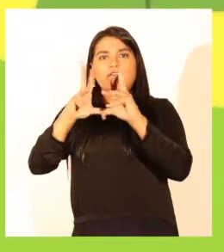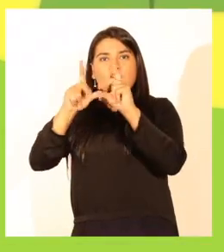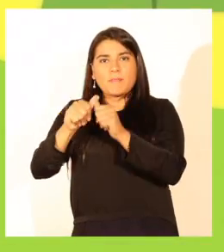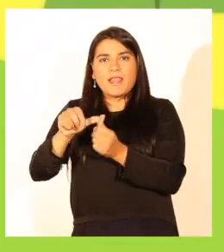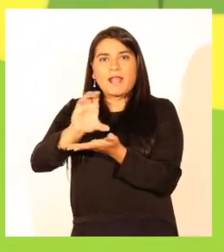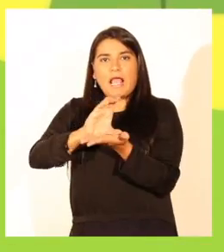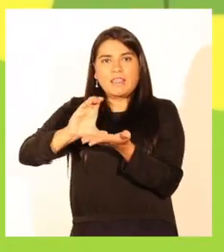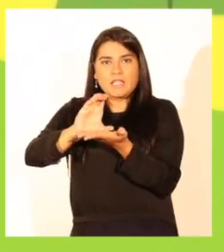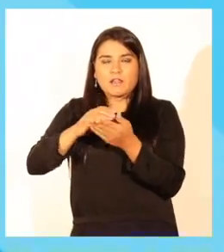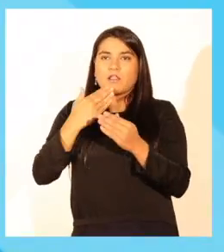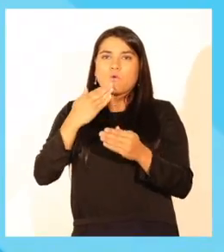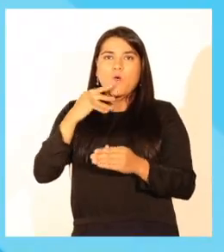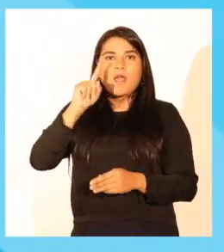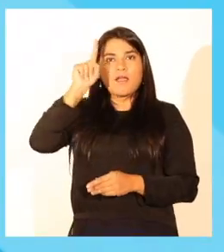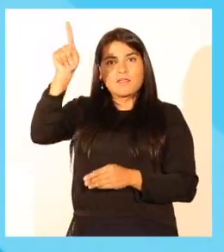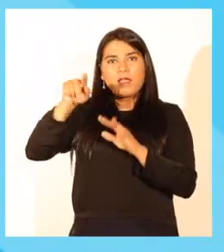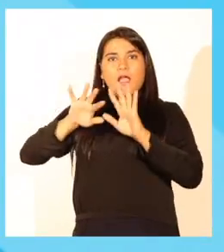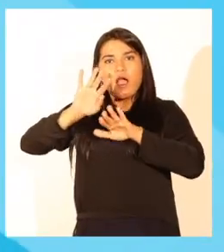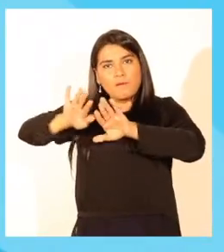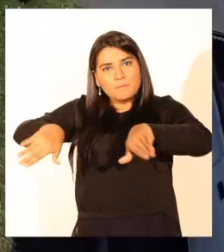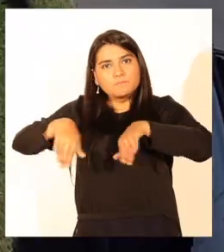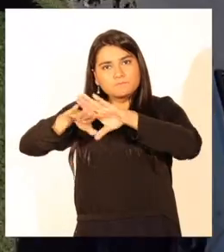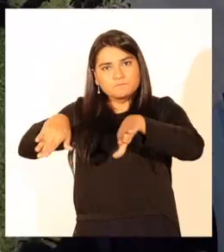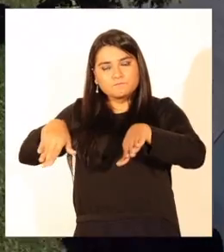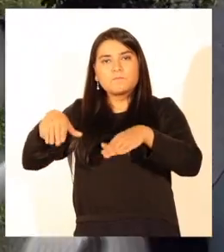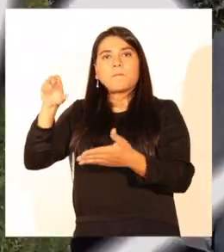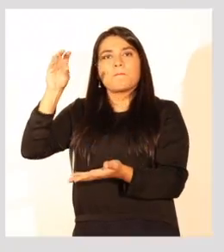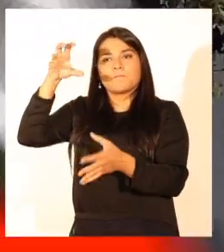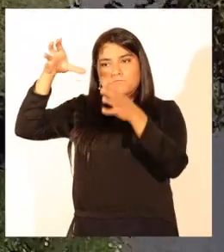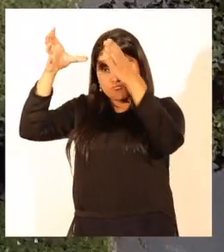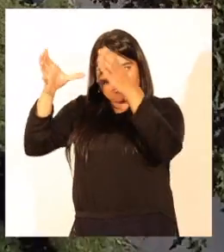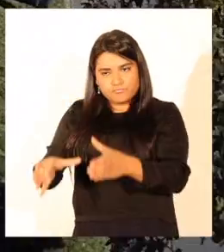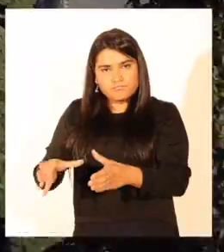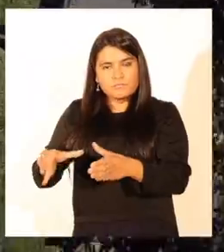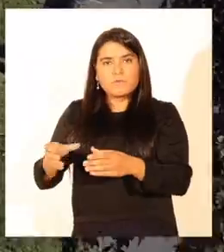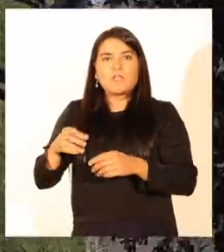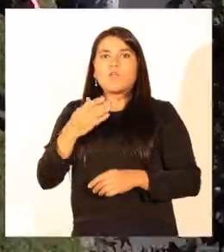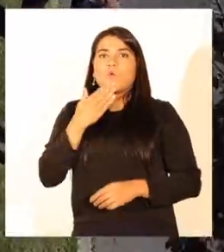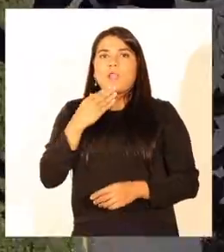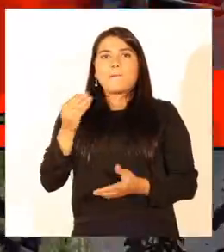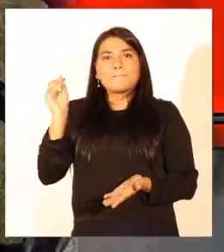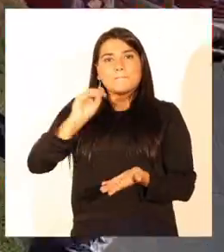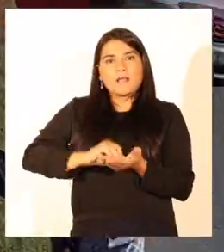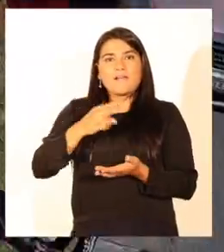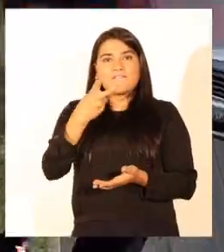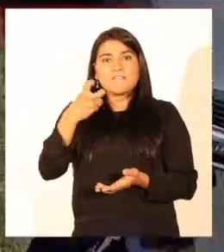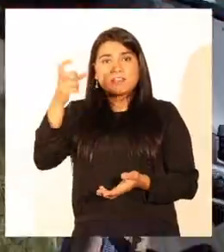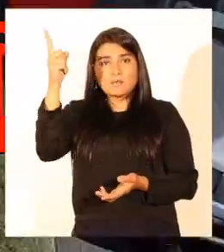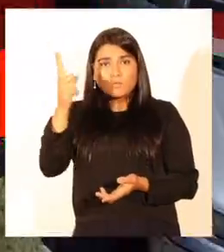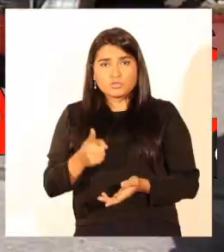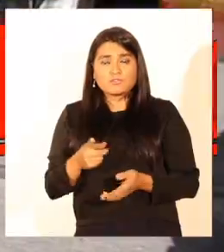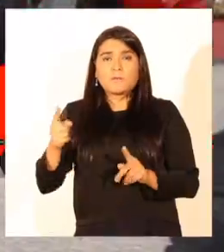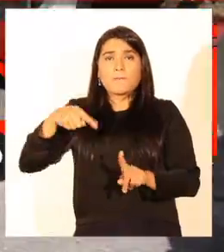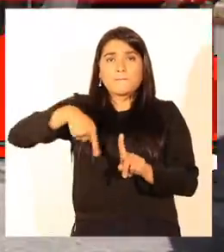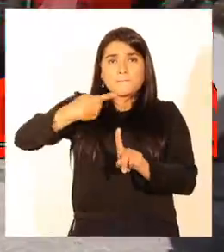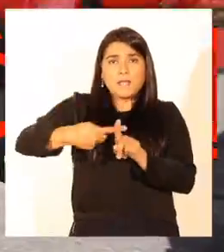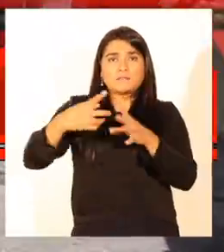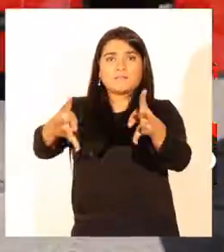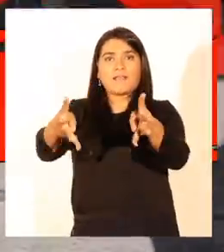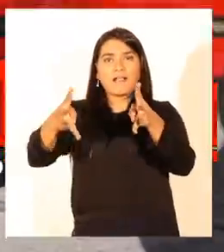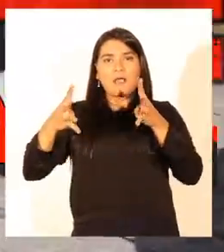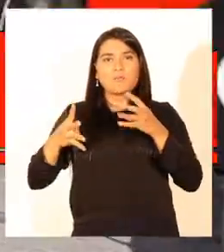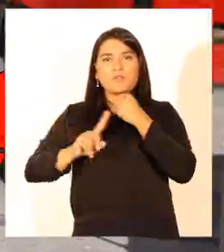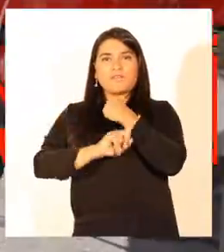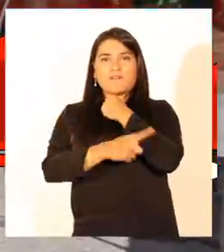Candelaria y en el Balneario Municipal. Además, se aumentó en un 20% la flota de camiones recolectores de residuos